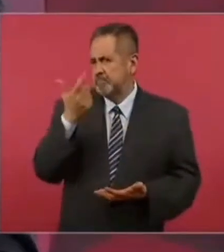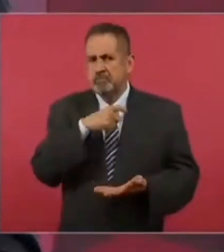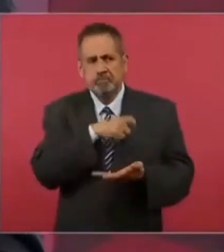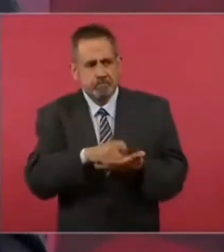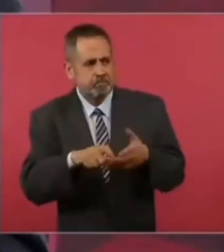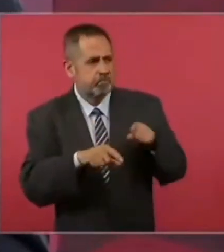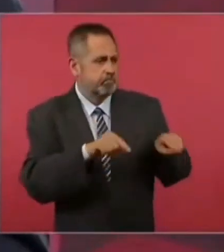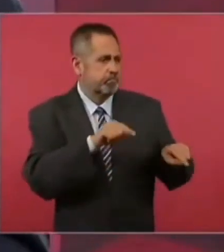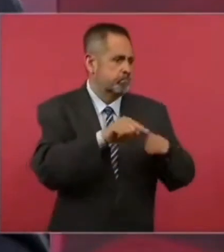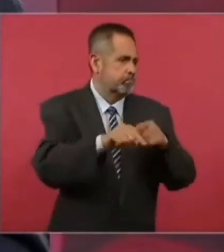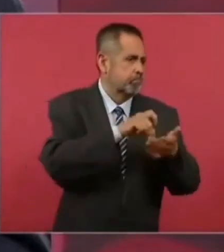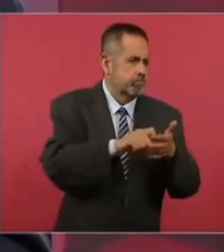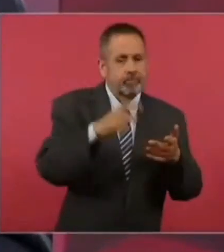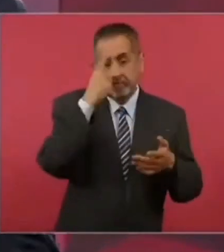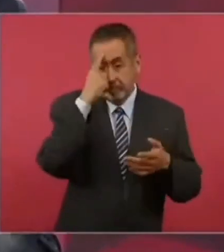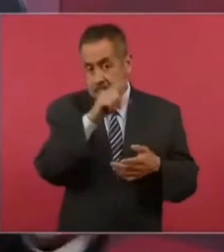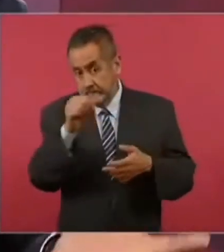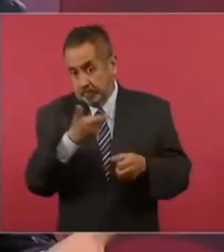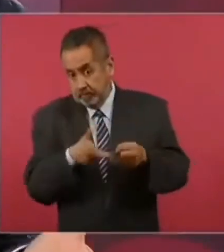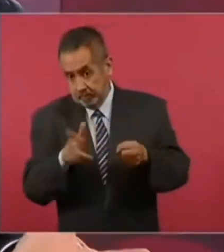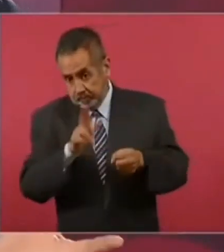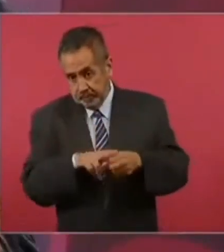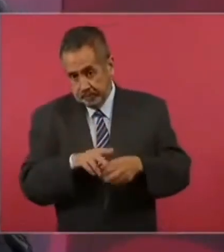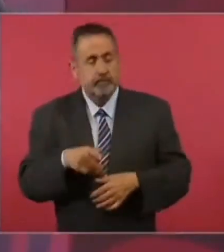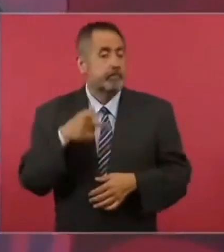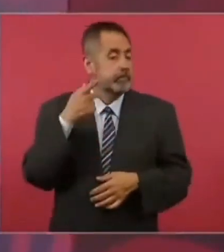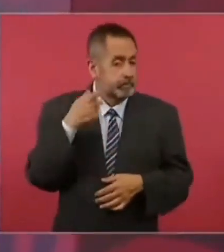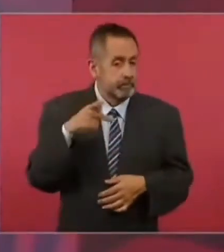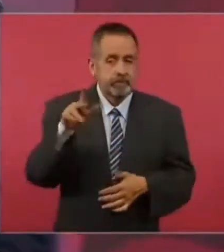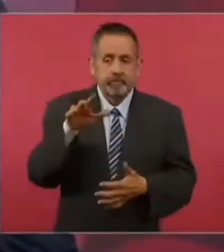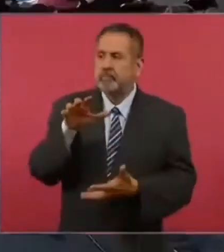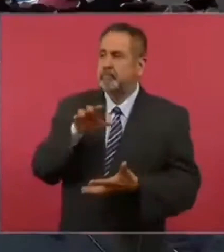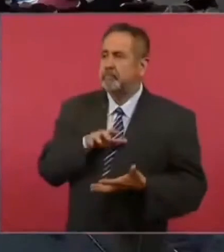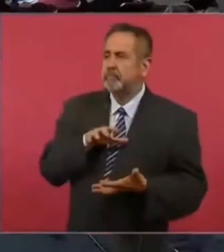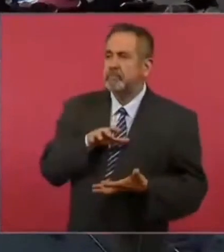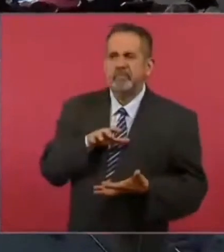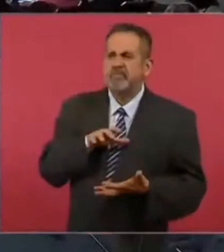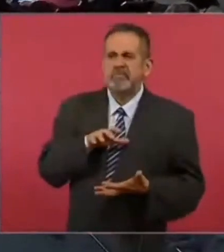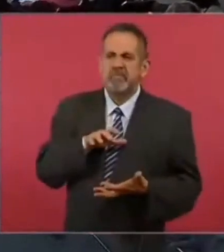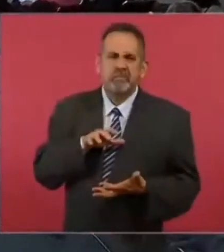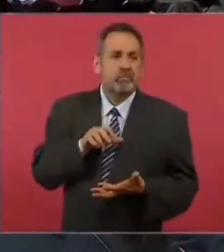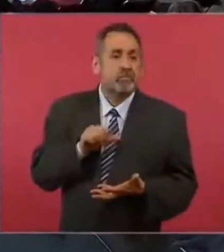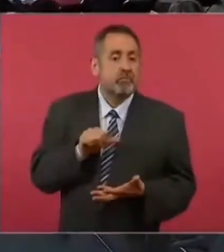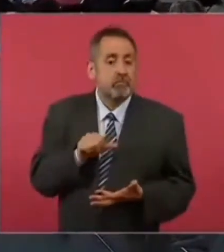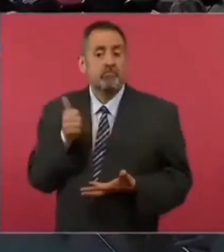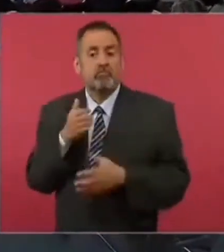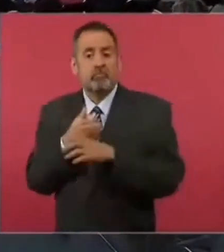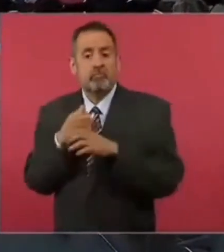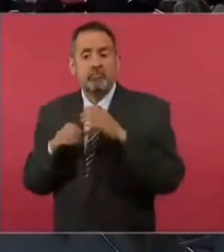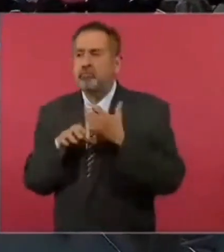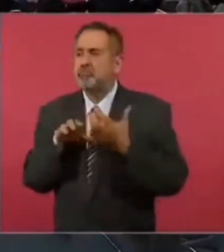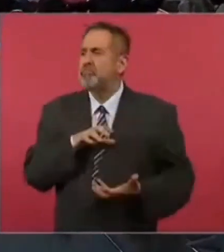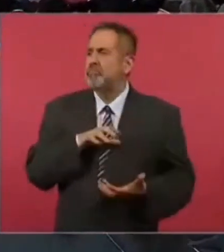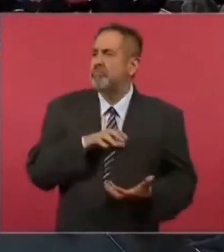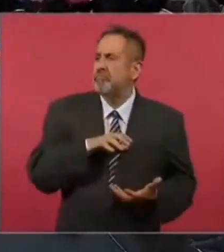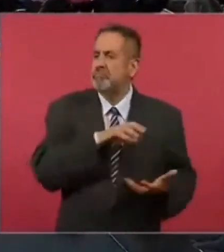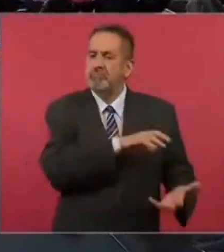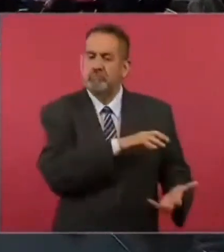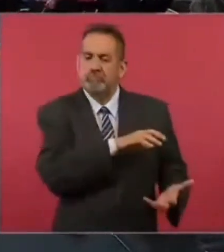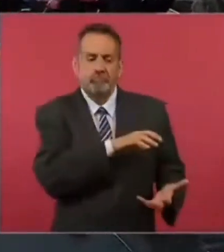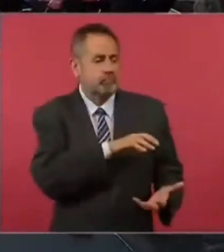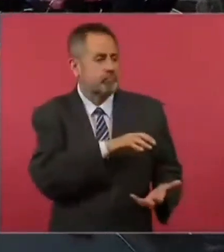A veces esos fondos los desviaban, los utilizaban